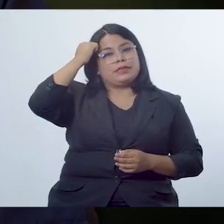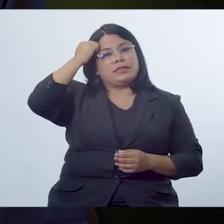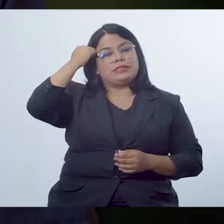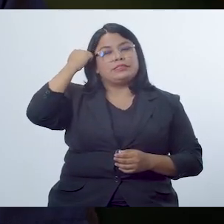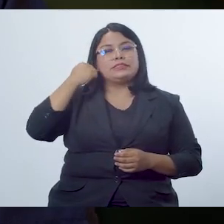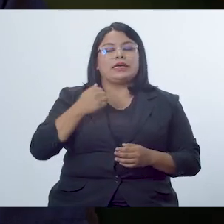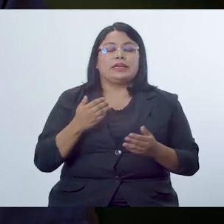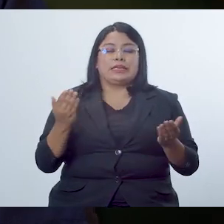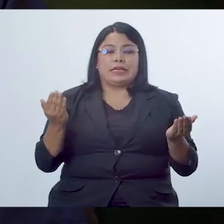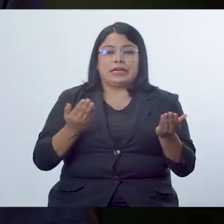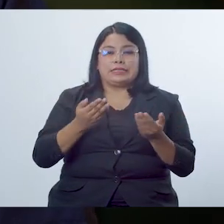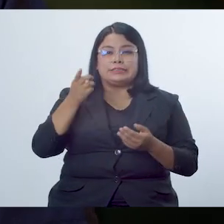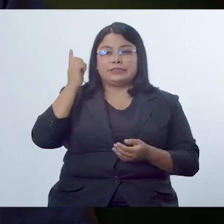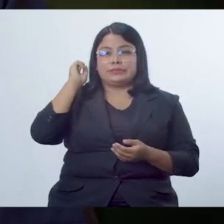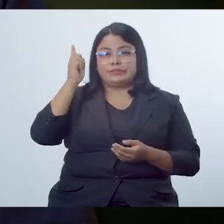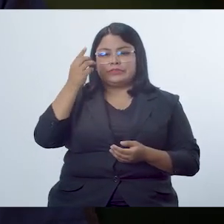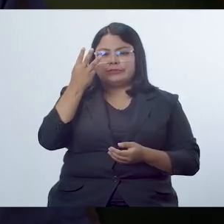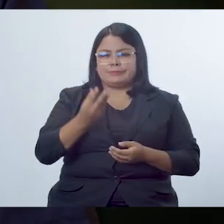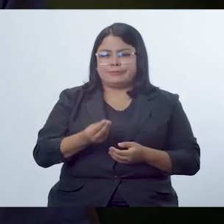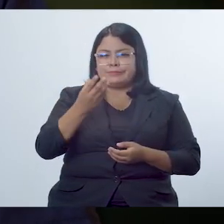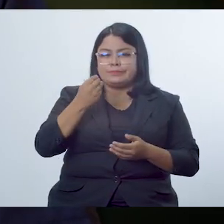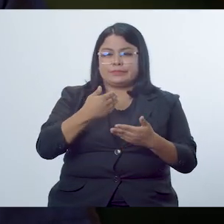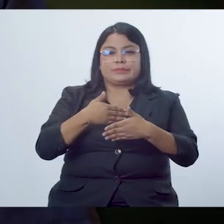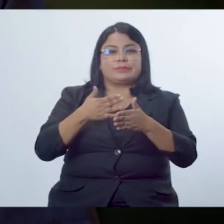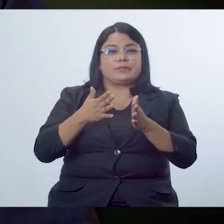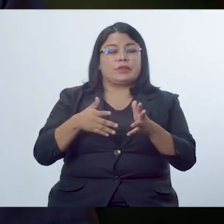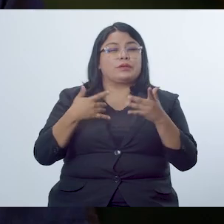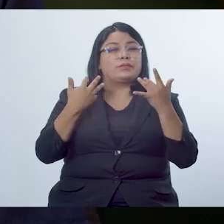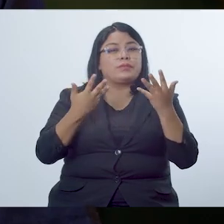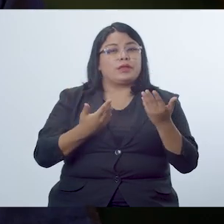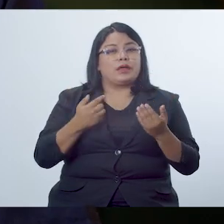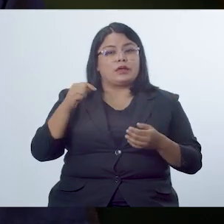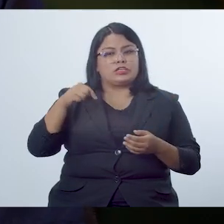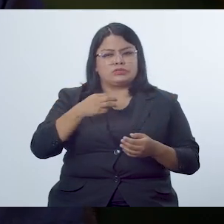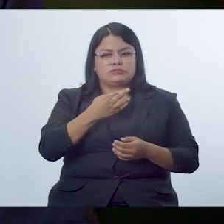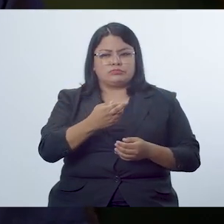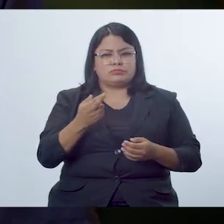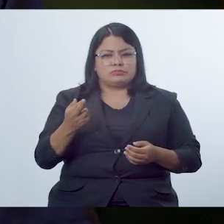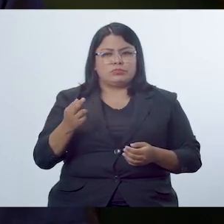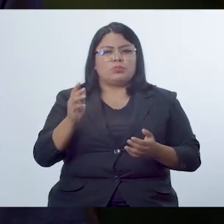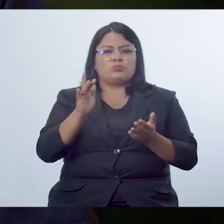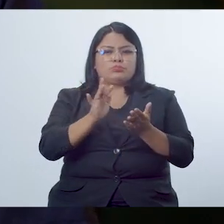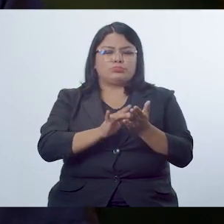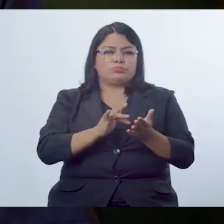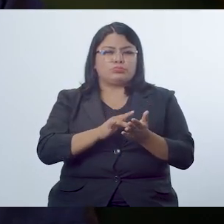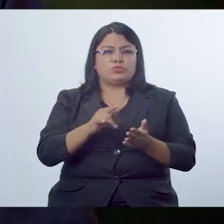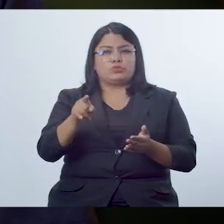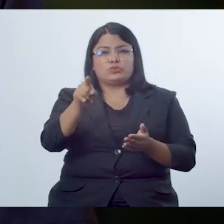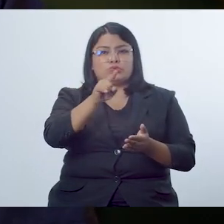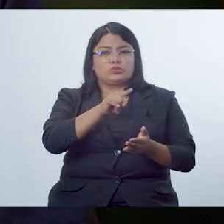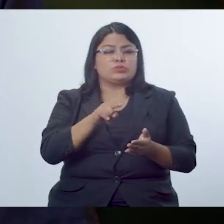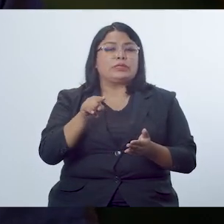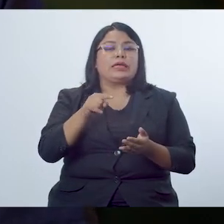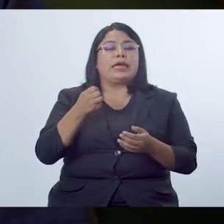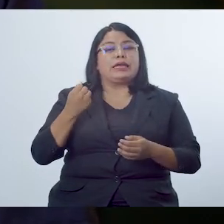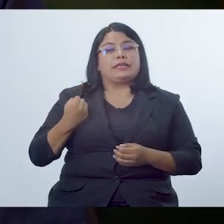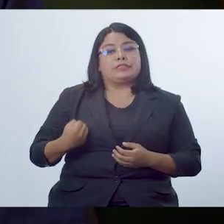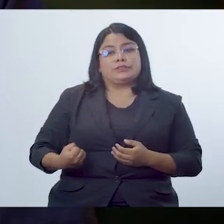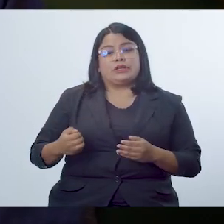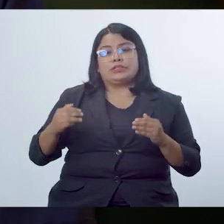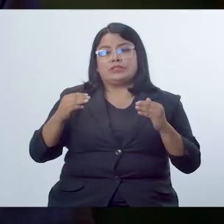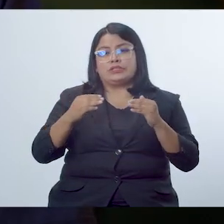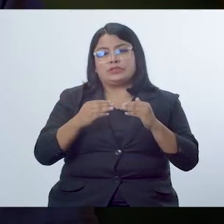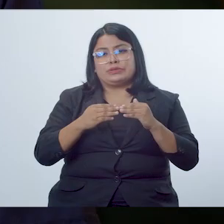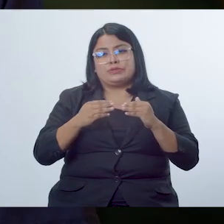enseñanza aprendizaje que ejecutan los maestros día a día en las aulas esperamos que estos recursos sean de mucha utilidad tanto